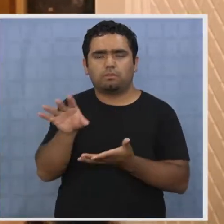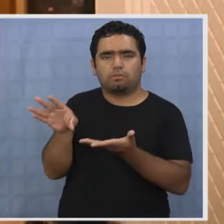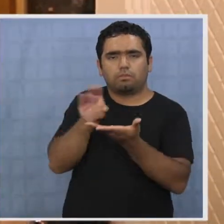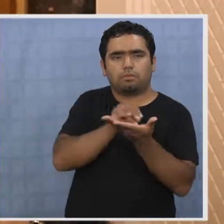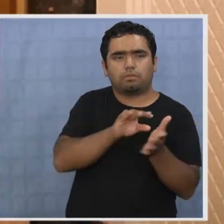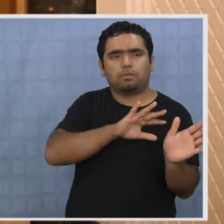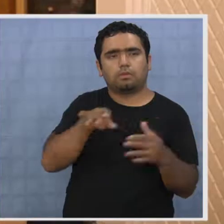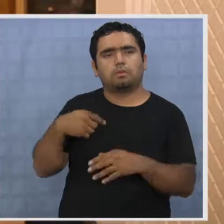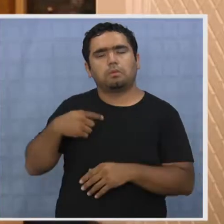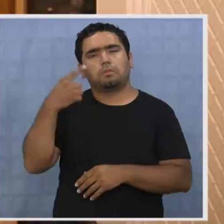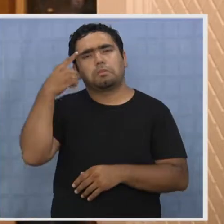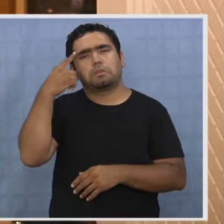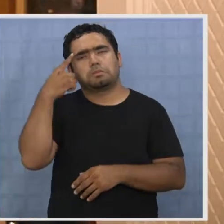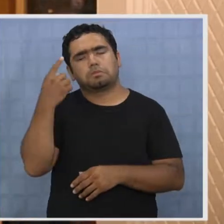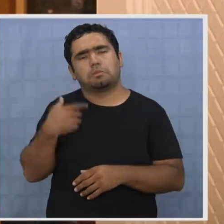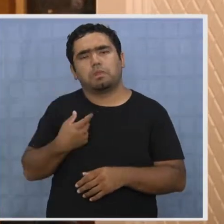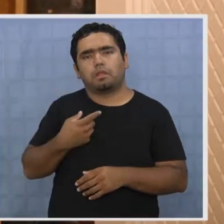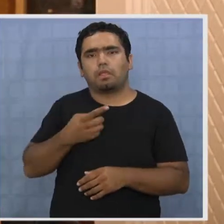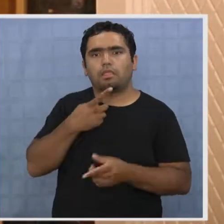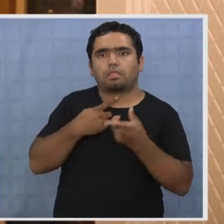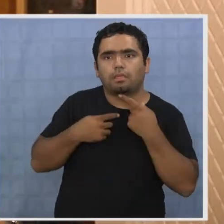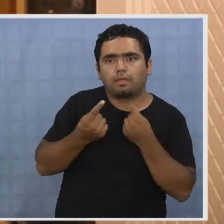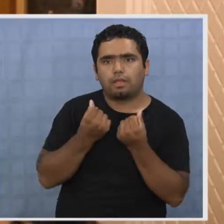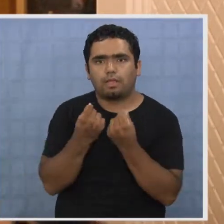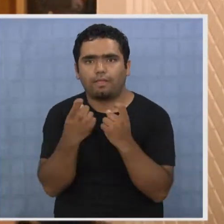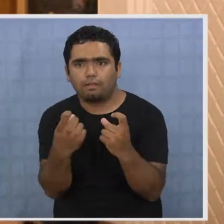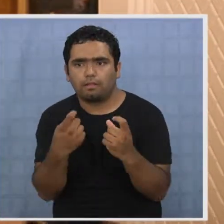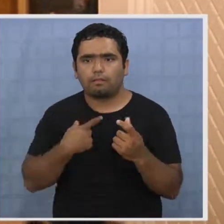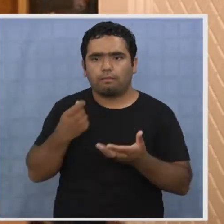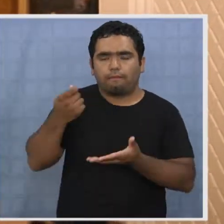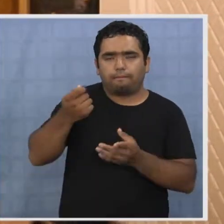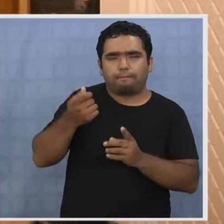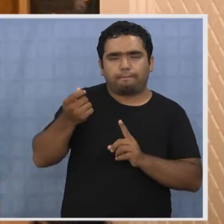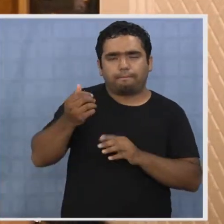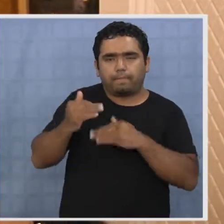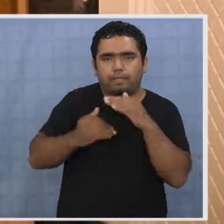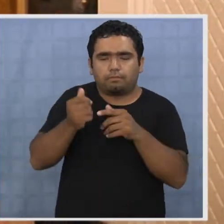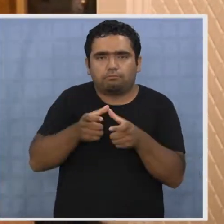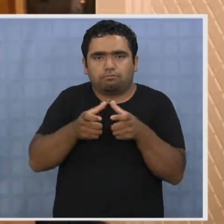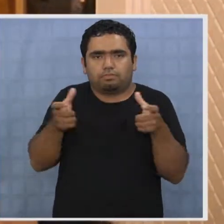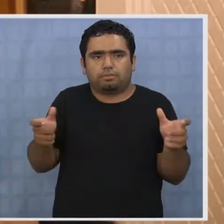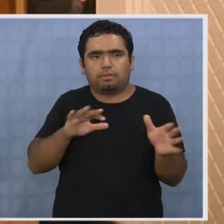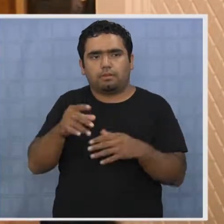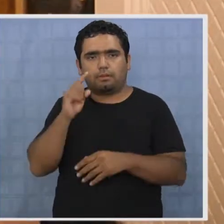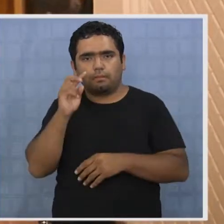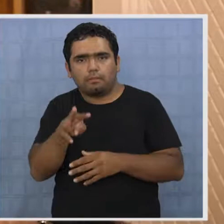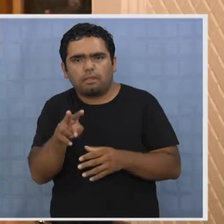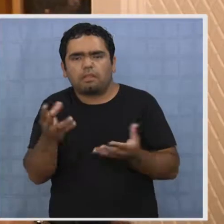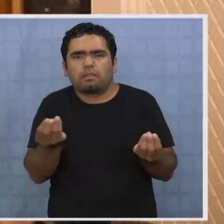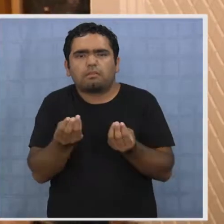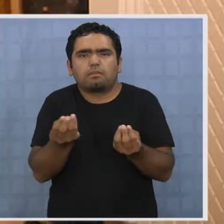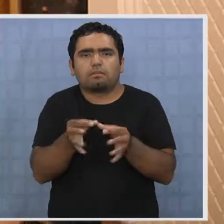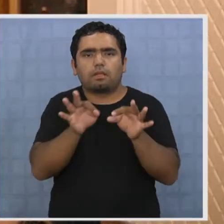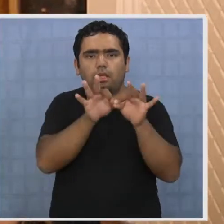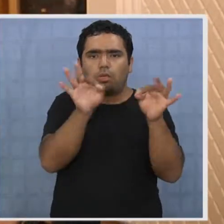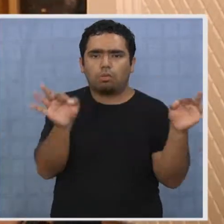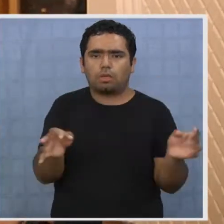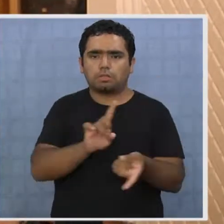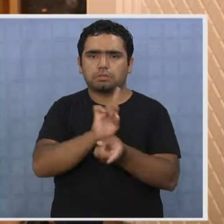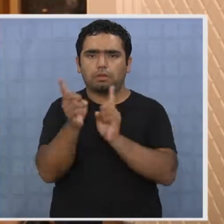siglo, lo material, lo comercial, el lucro, o sea, mira lo que pasó con el cambio de nuestra educación en el país,